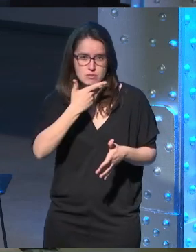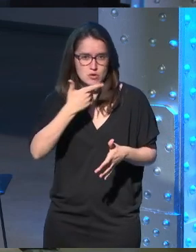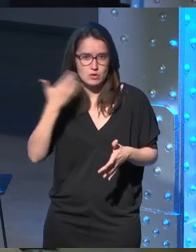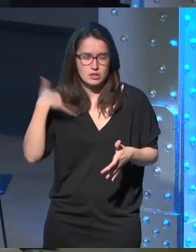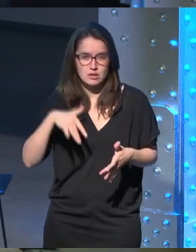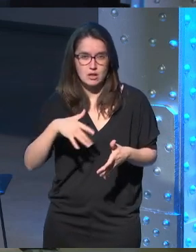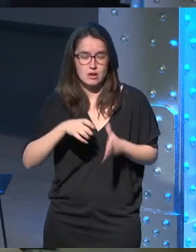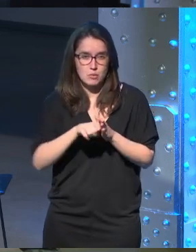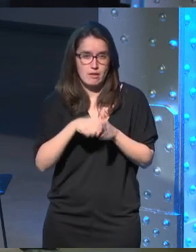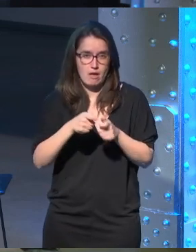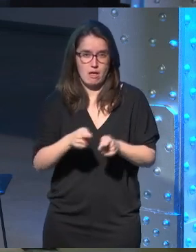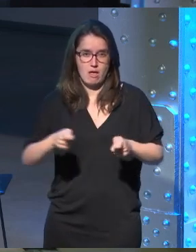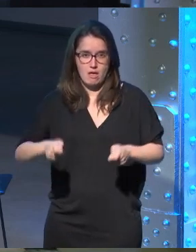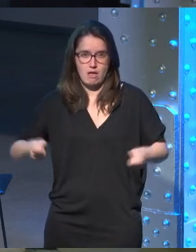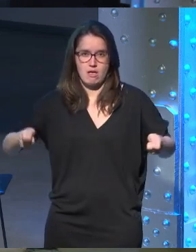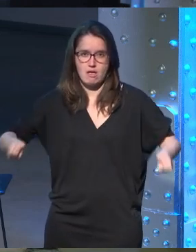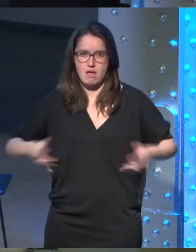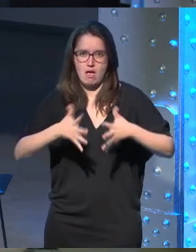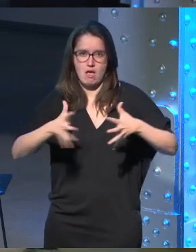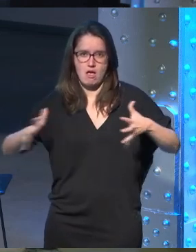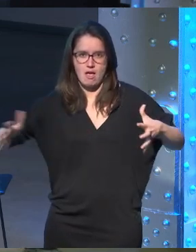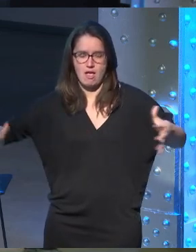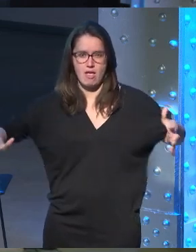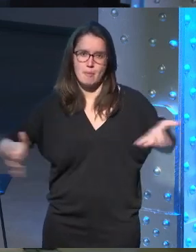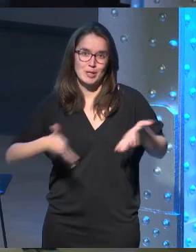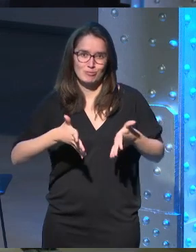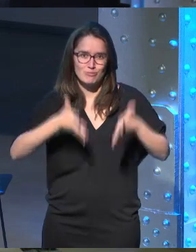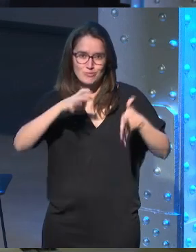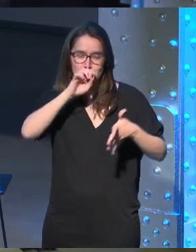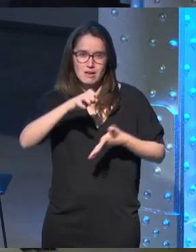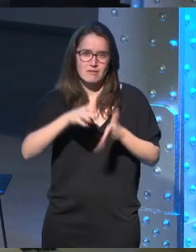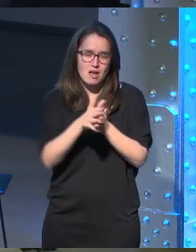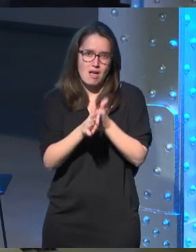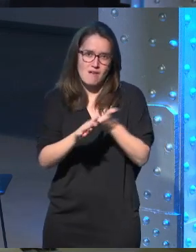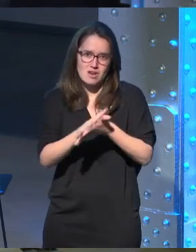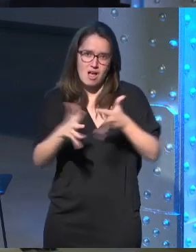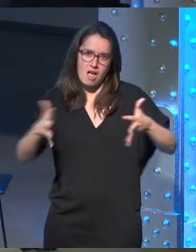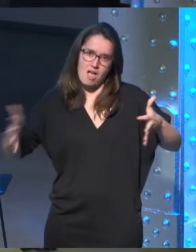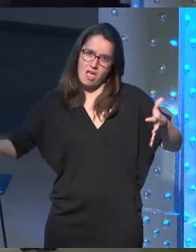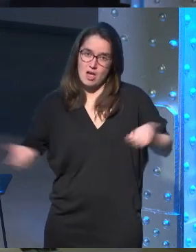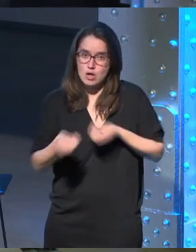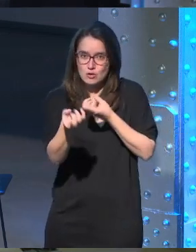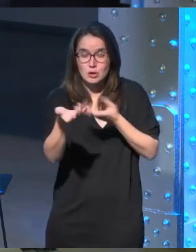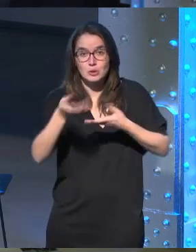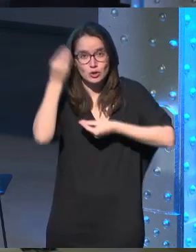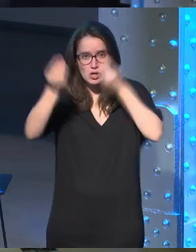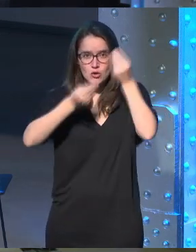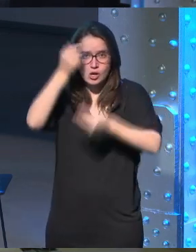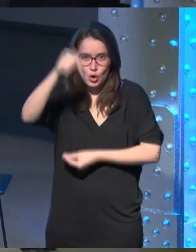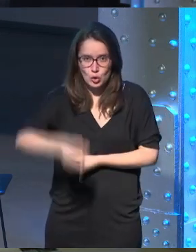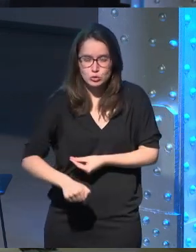la tendencia a enrollarme ¿verdad? y a mí me encanta empezar a hablar y contaros pero creo que hoy